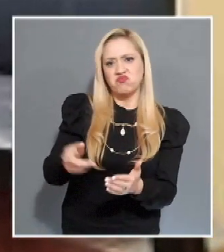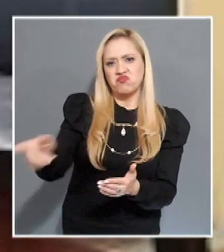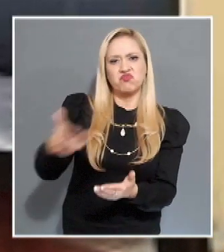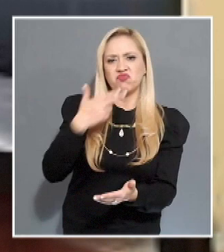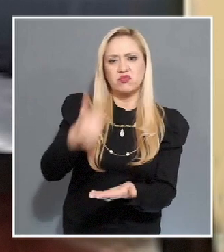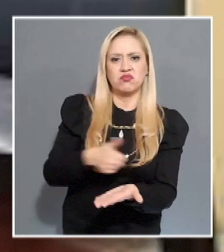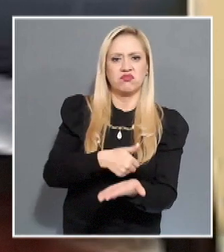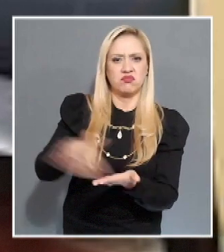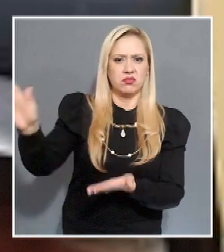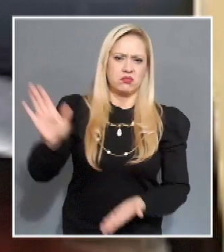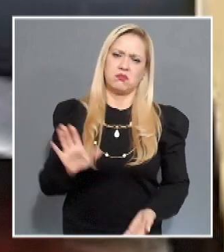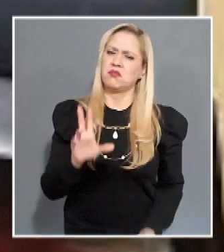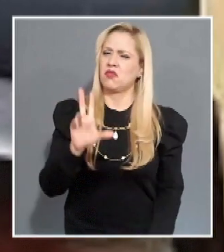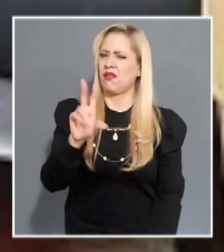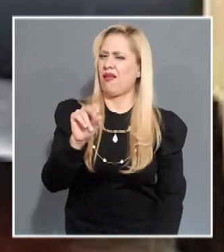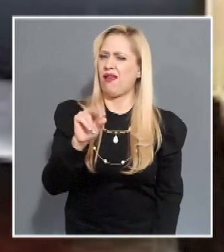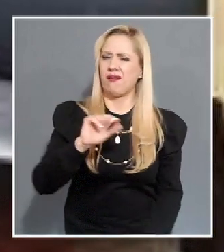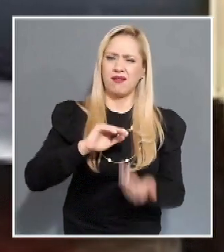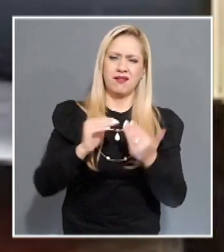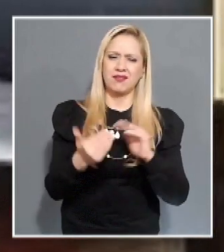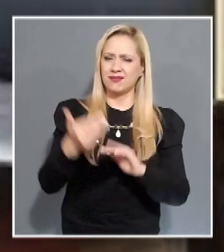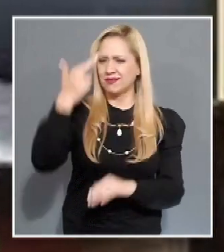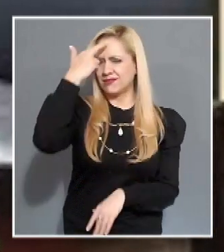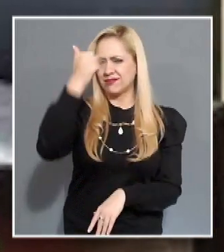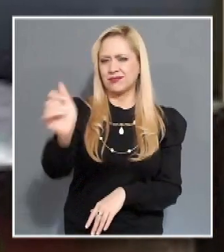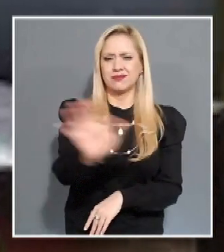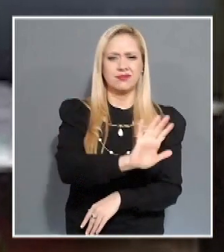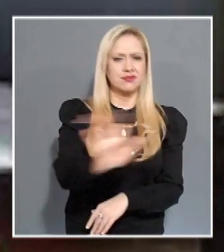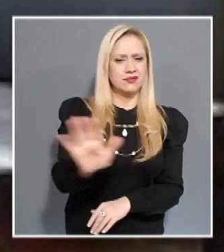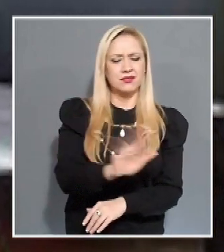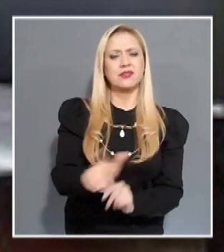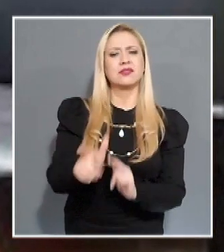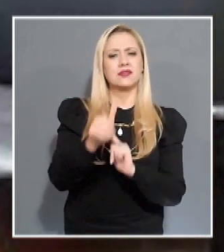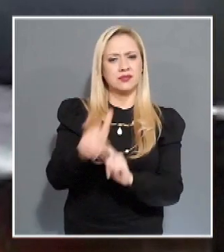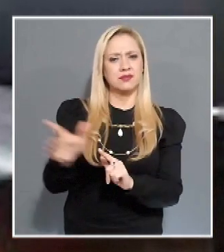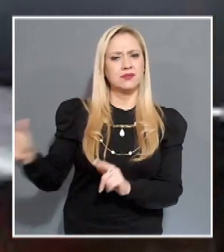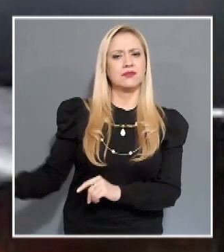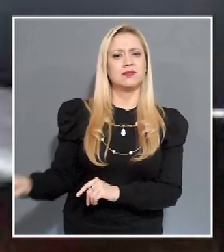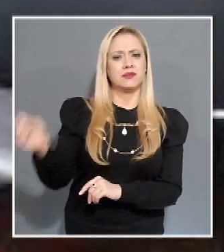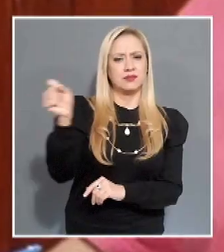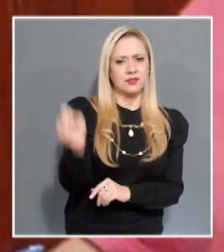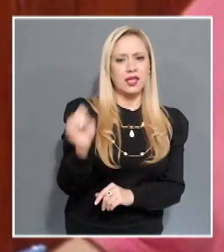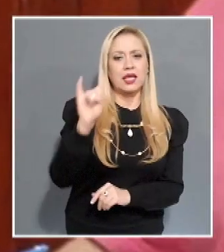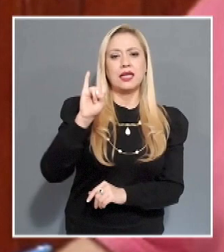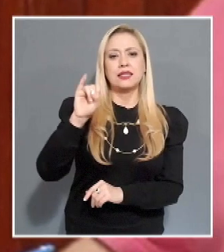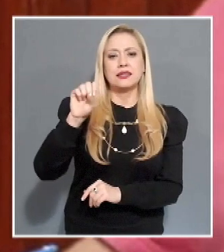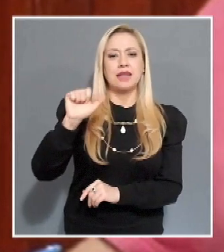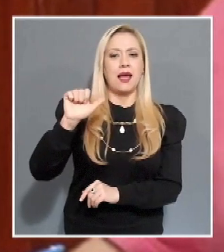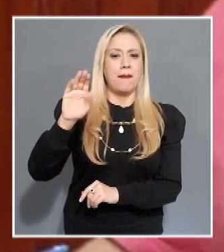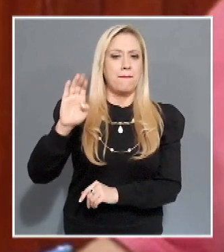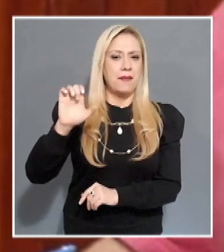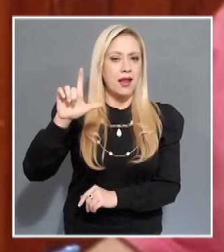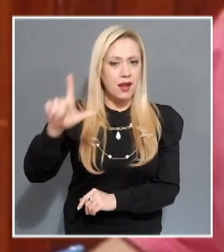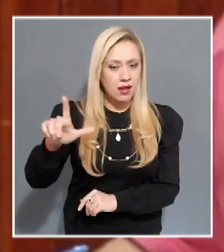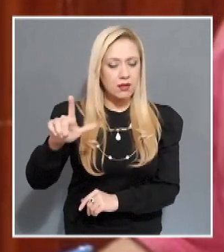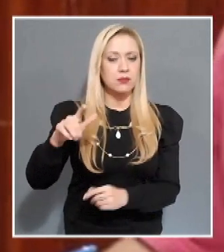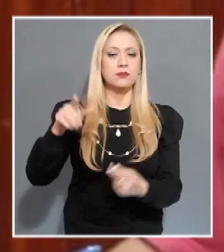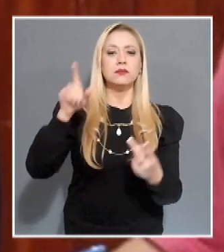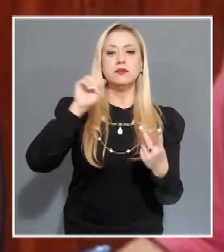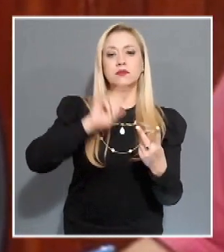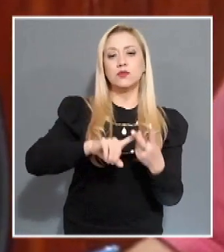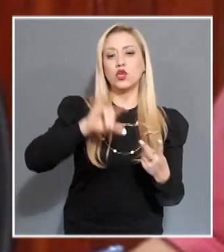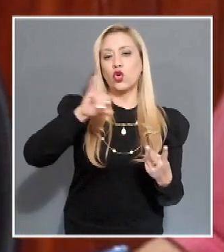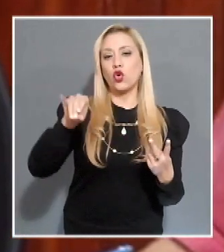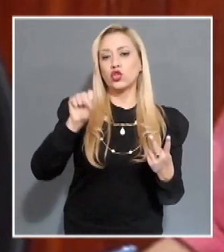Electoral ordenó restituir en el cargo a la consejera Isabel Guadarrama Bustamante y los consejeros José Enrique